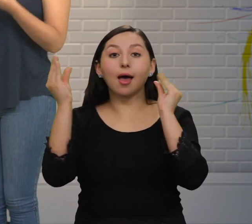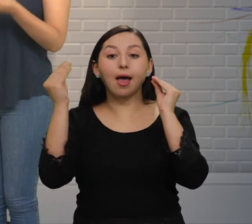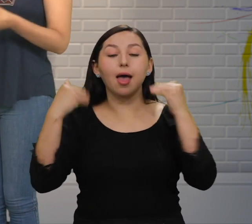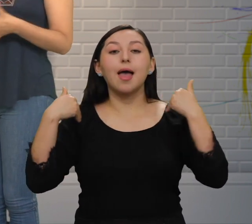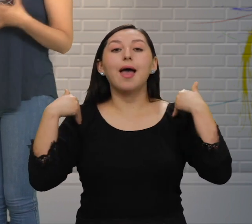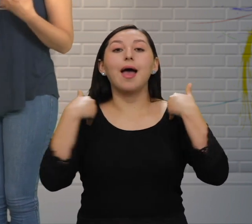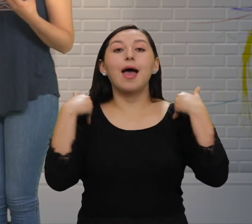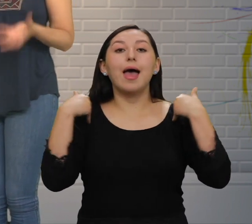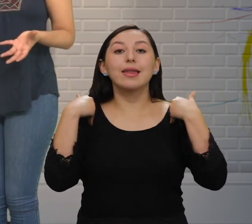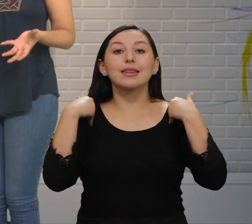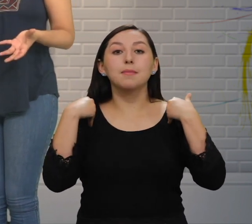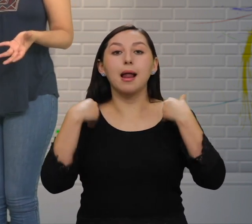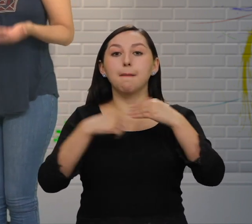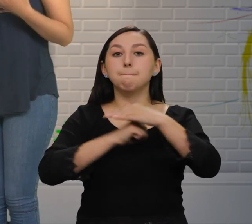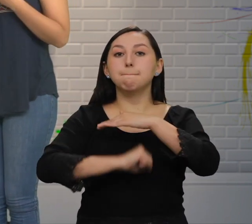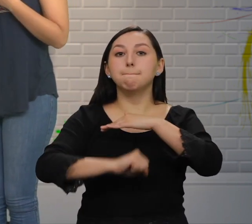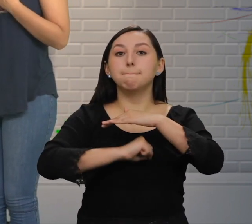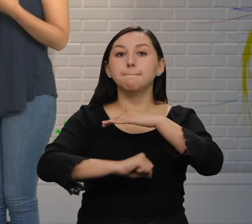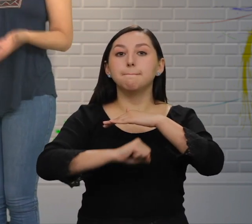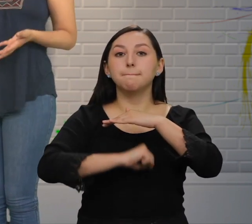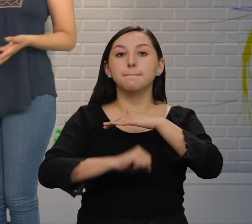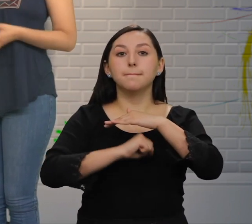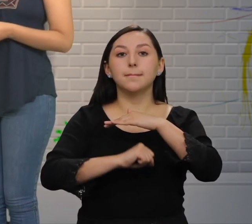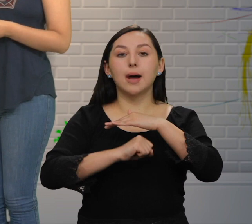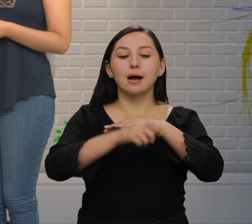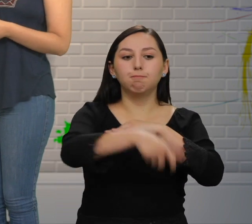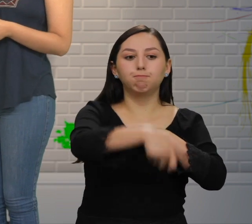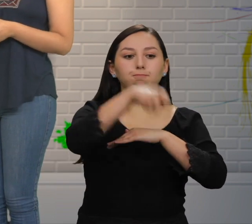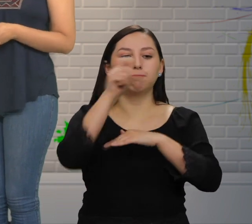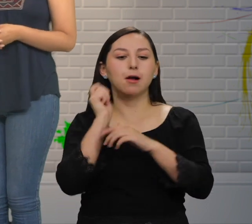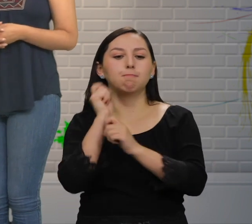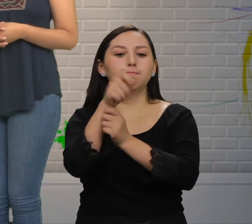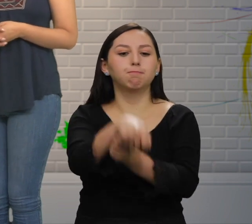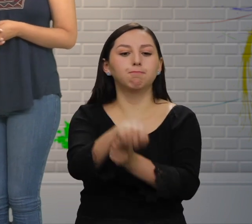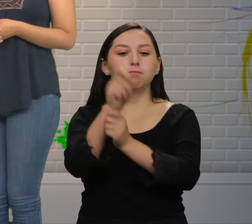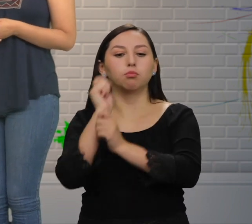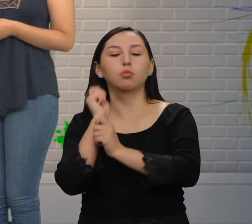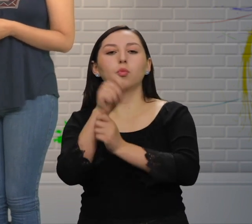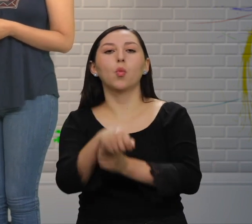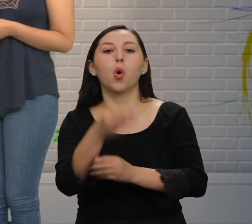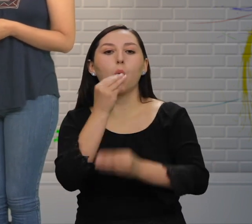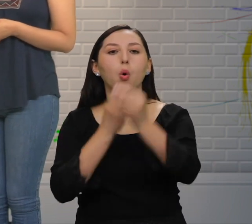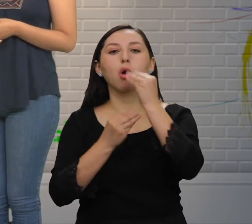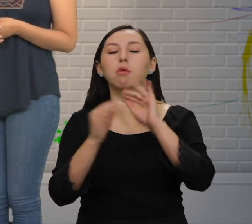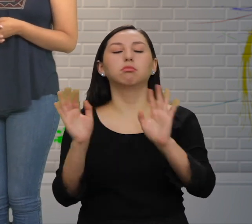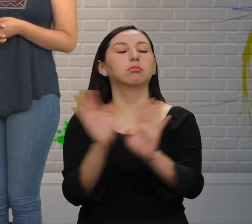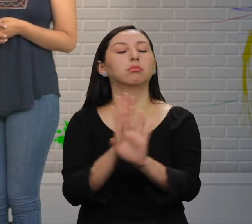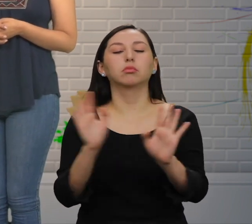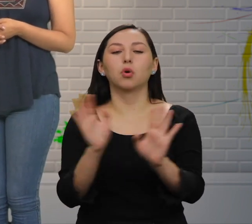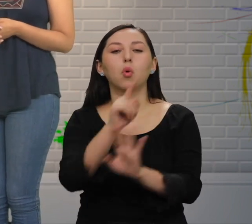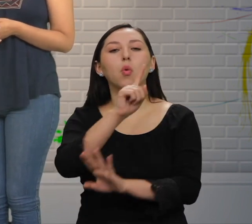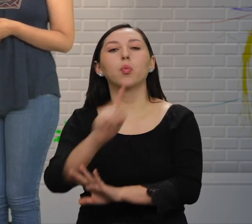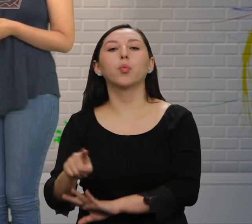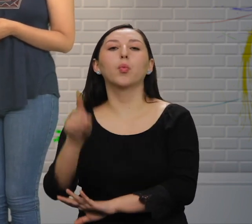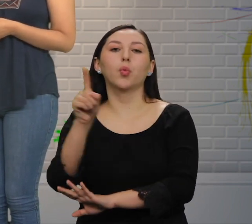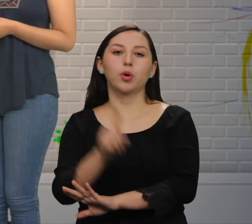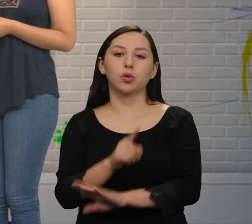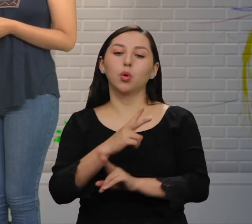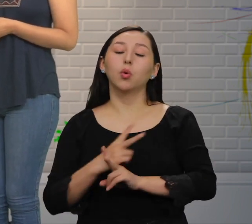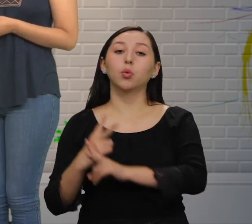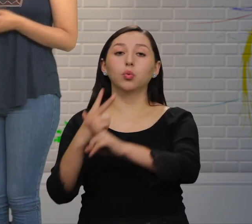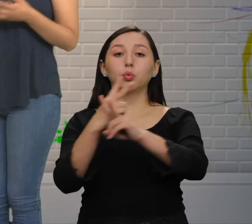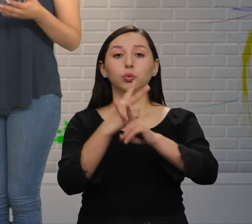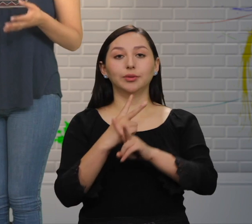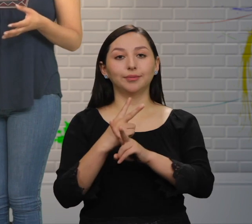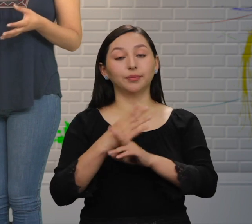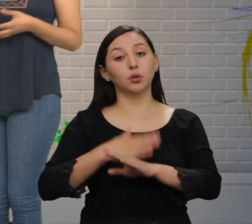están creciendo y reproduciéndose Por eso los seres humanos no debemos recolectarlos ¡Muy bien! ¿Qué más podemos hacer para conservar nuestros manglares?